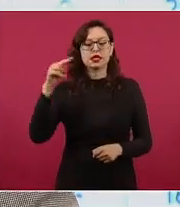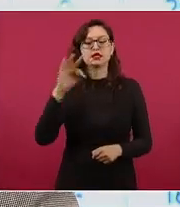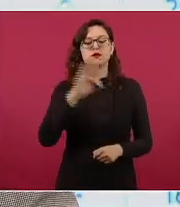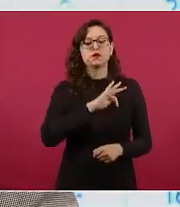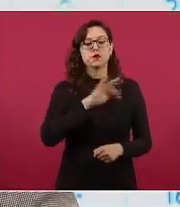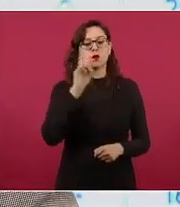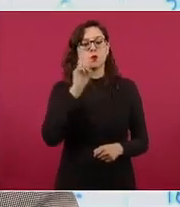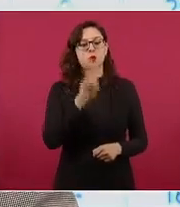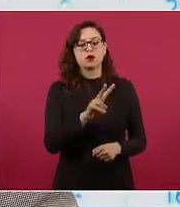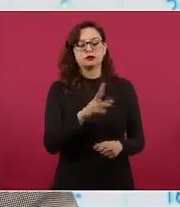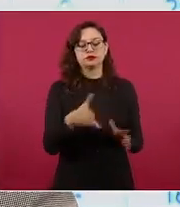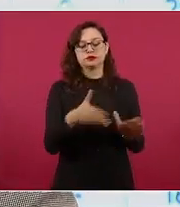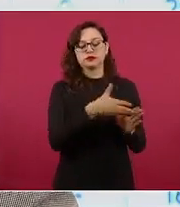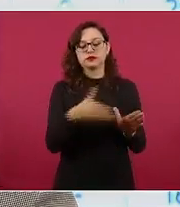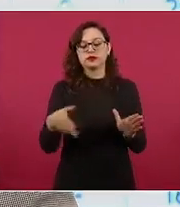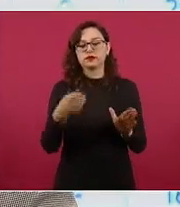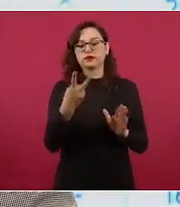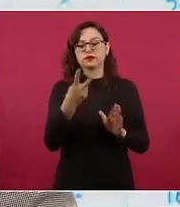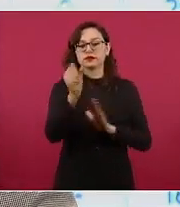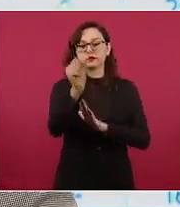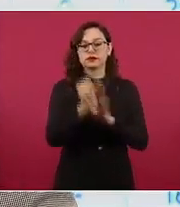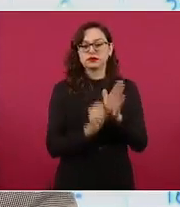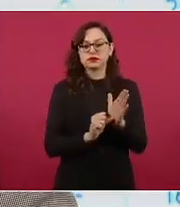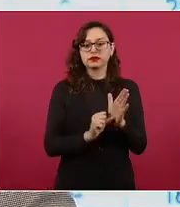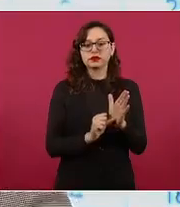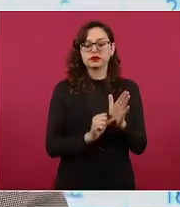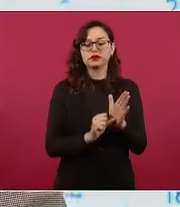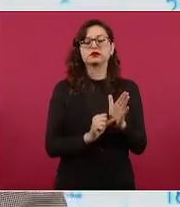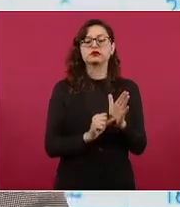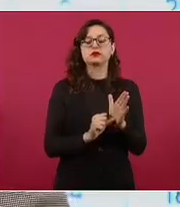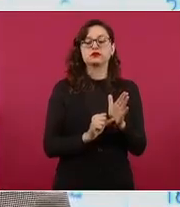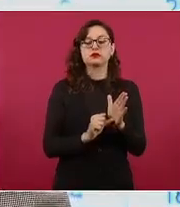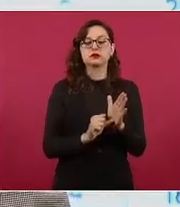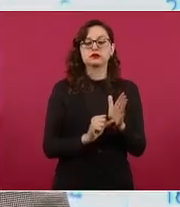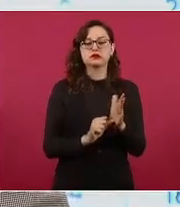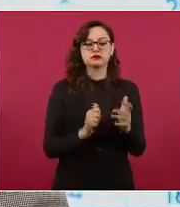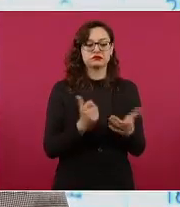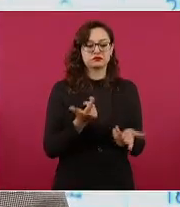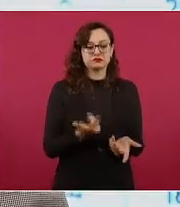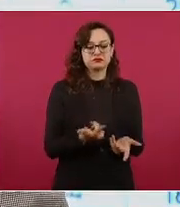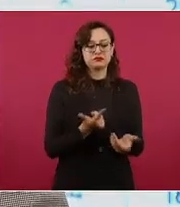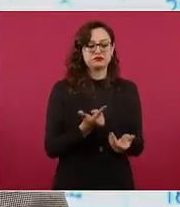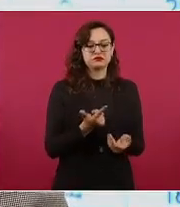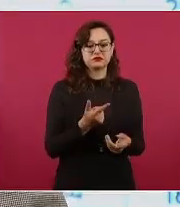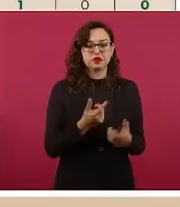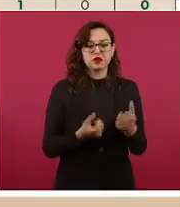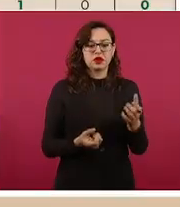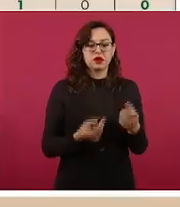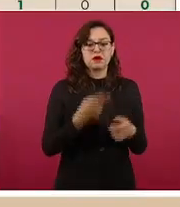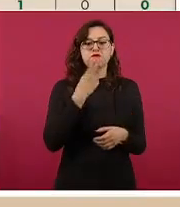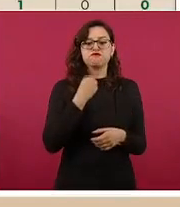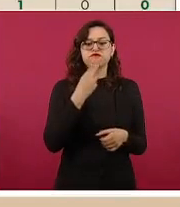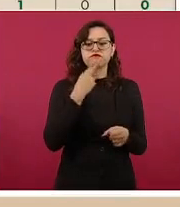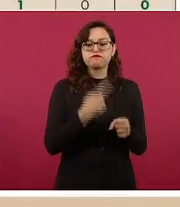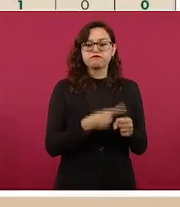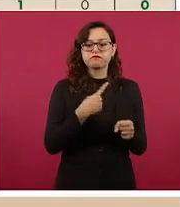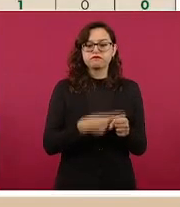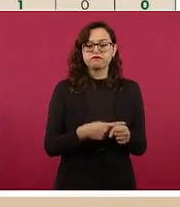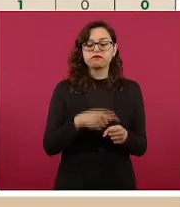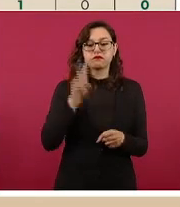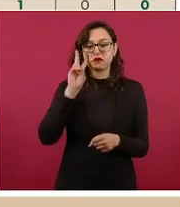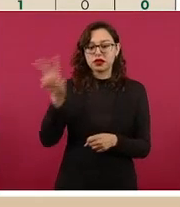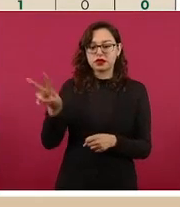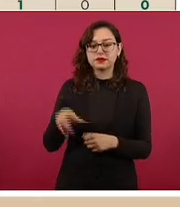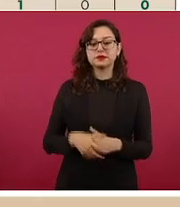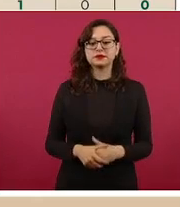en un periodo de dos meses, aquí está señalado, por ejemplo, la detección de casos nuevos de diabetes es increíble, de